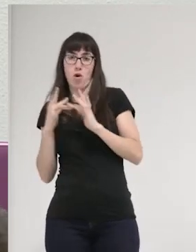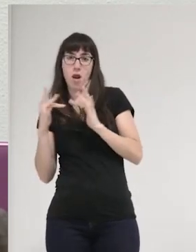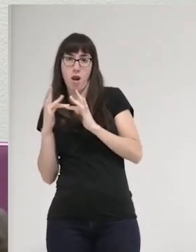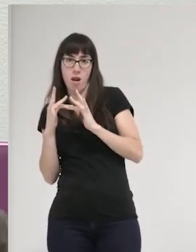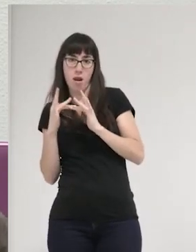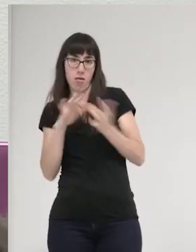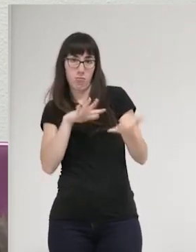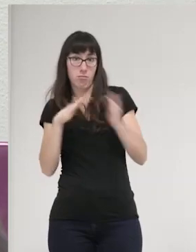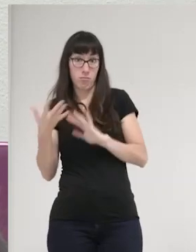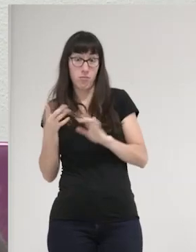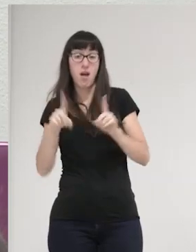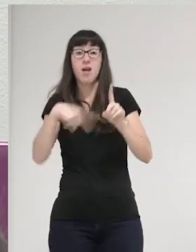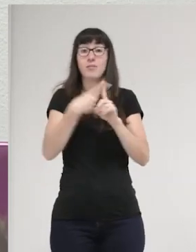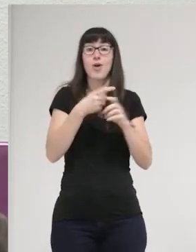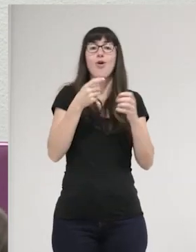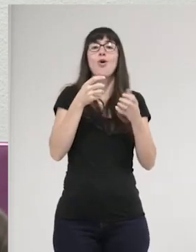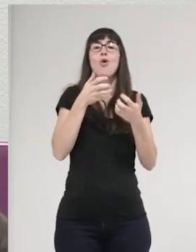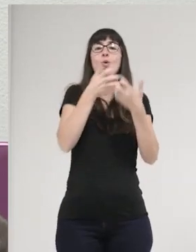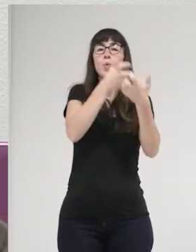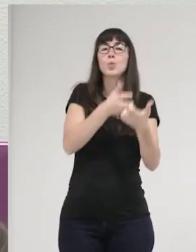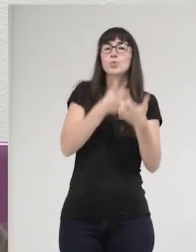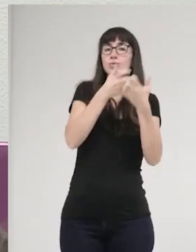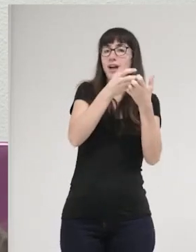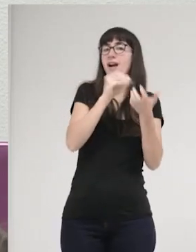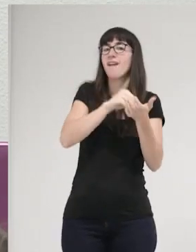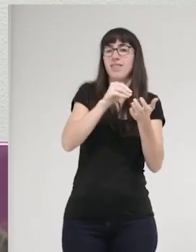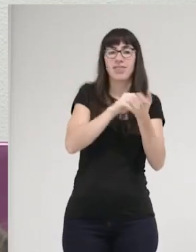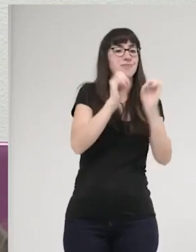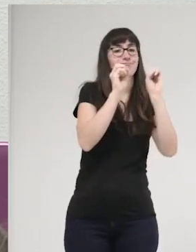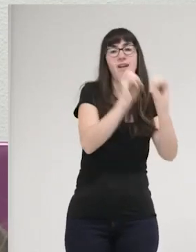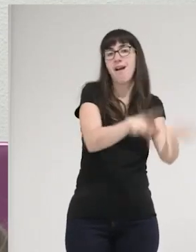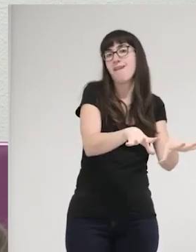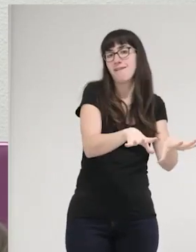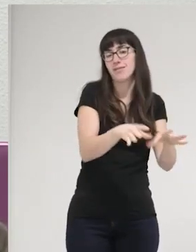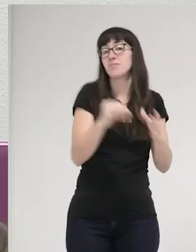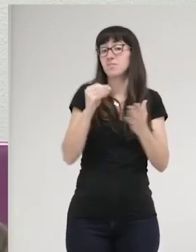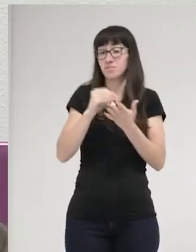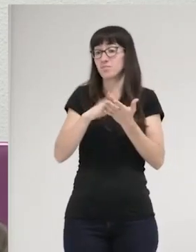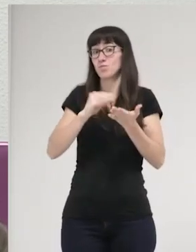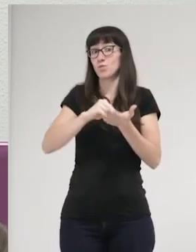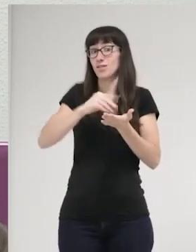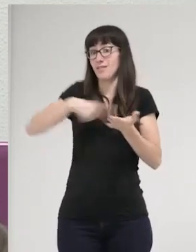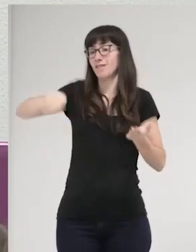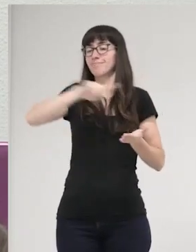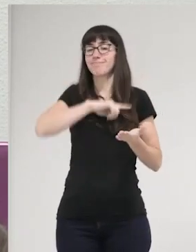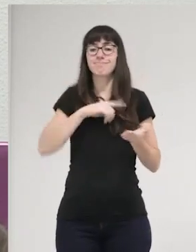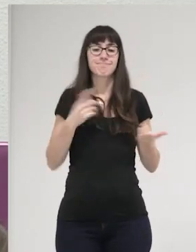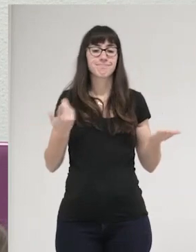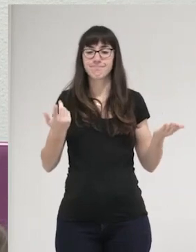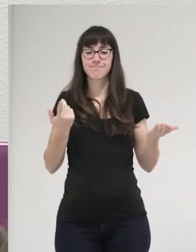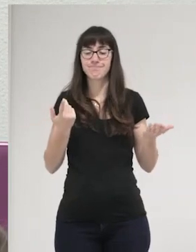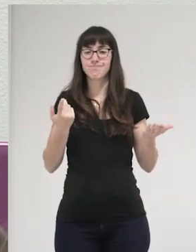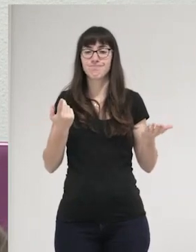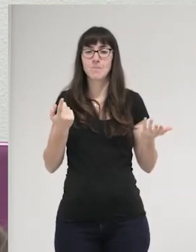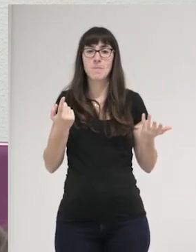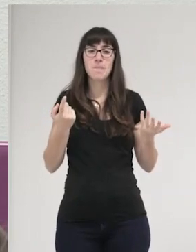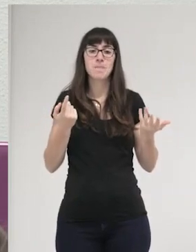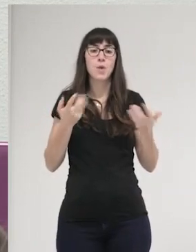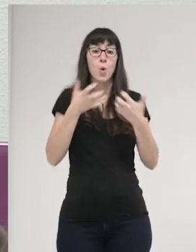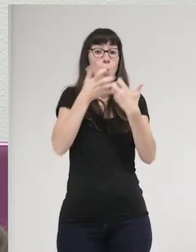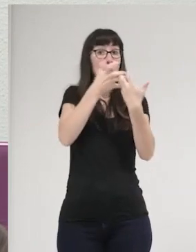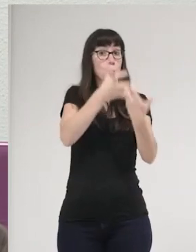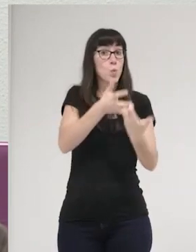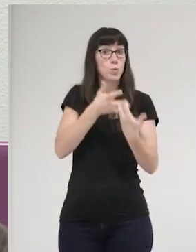en contra de las condiciones que favorecen la violencia, ¿no? Muchas veces, como hemos tendido a entender, a desplazar las